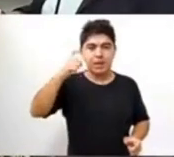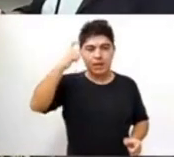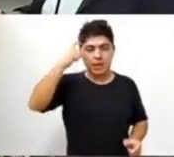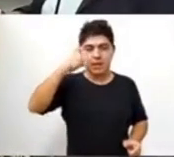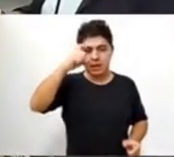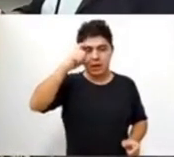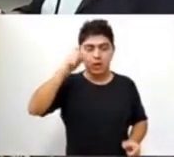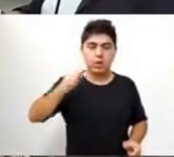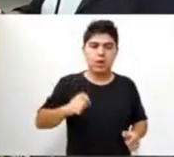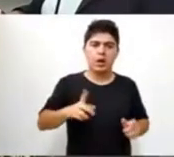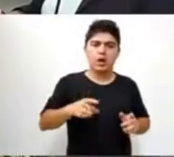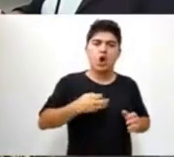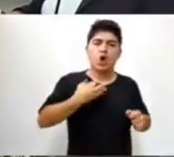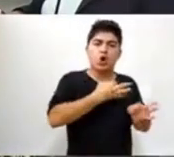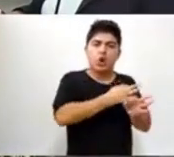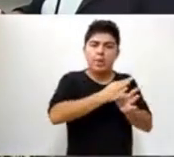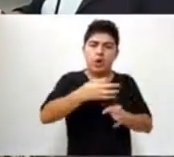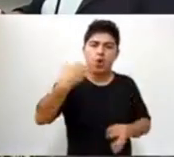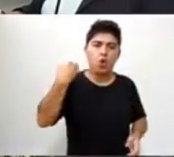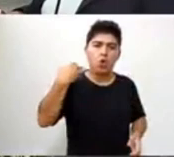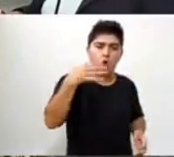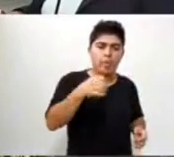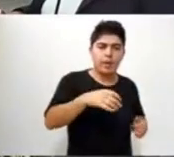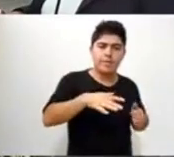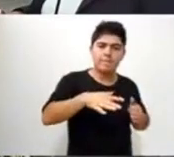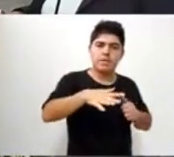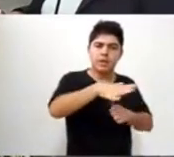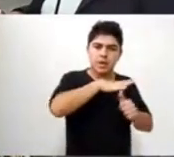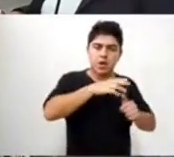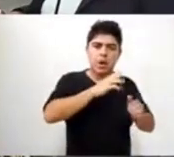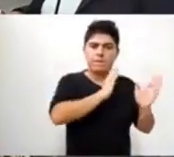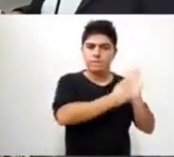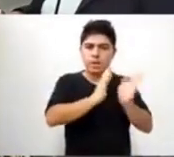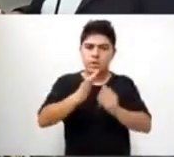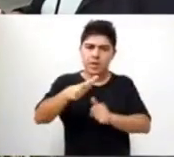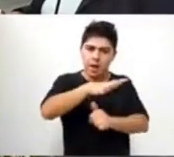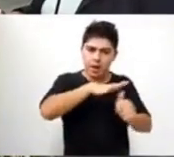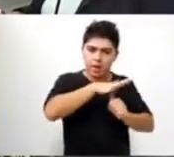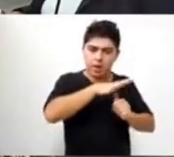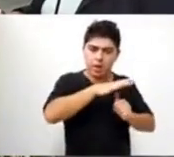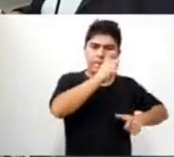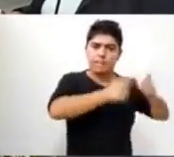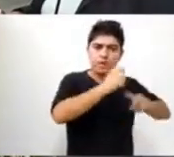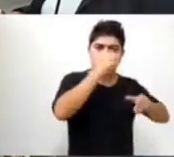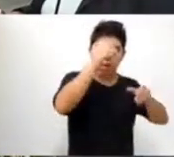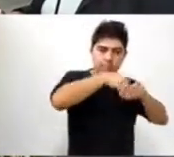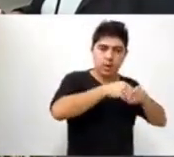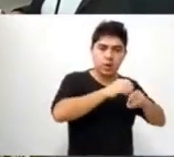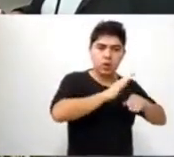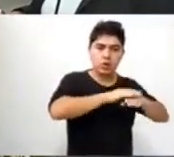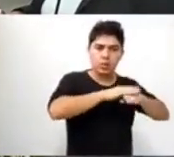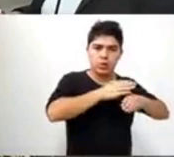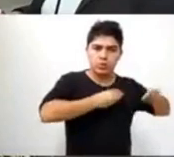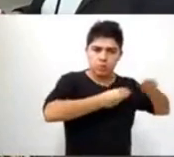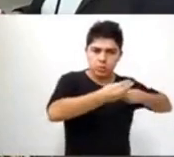capacitación obligatoria en género y violencia de género para todas las personas que se desempeñan en la función pública, en